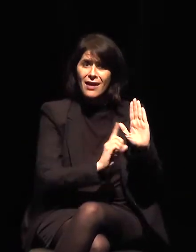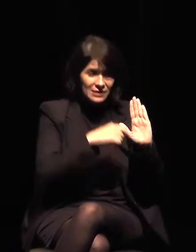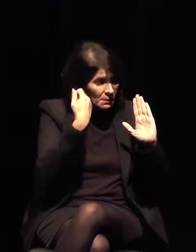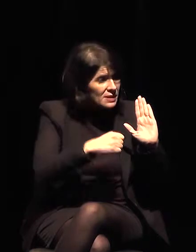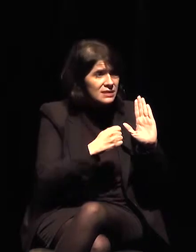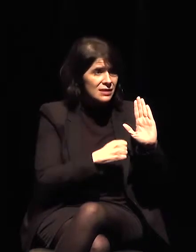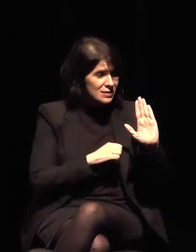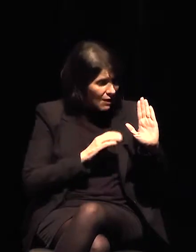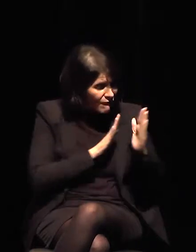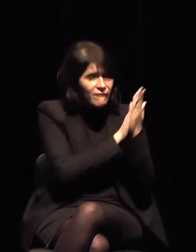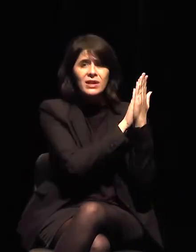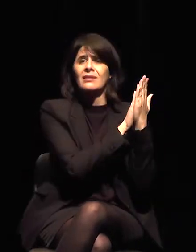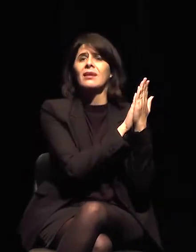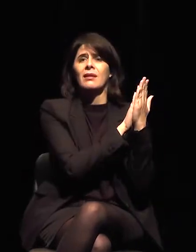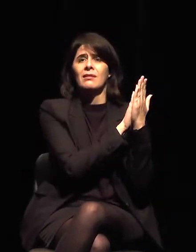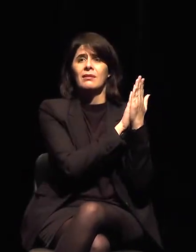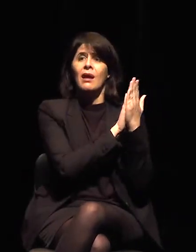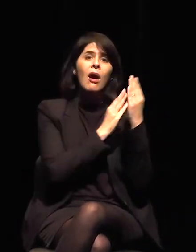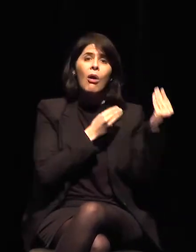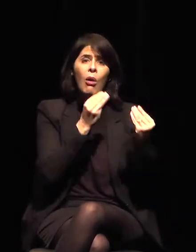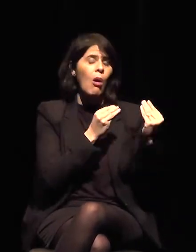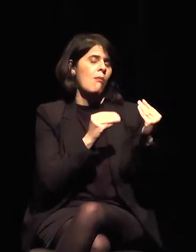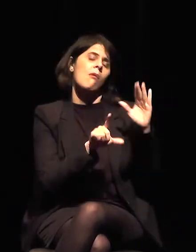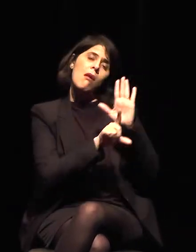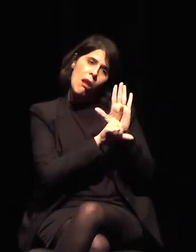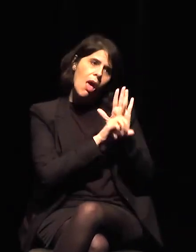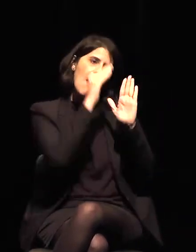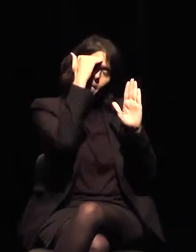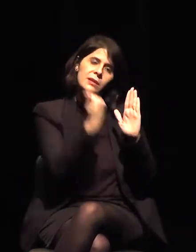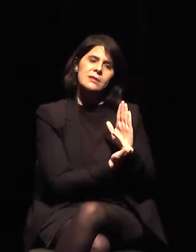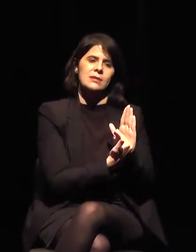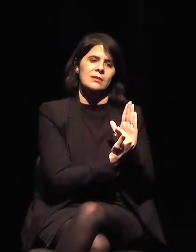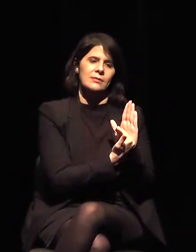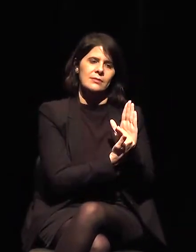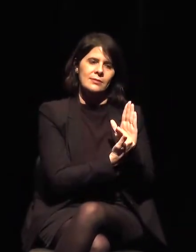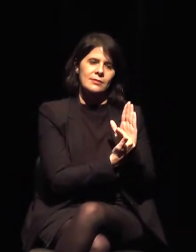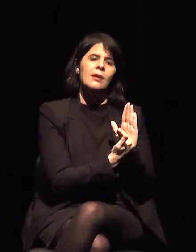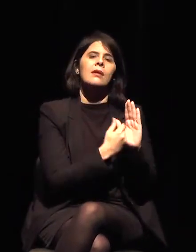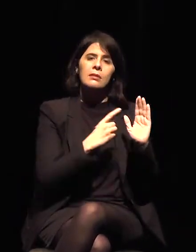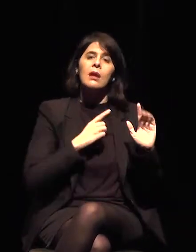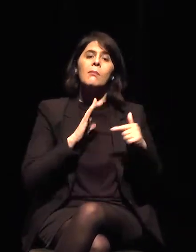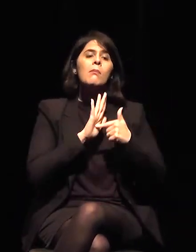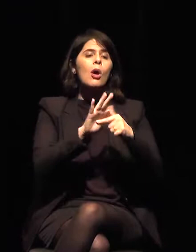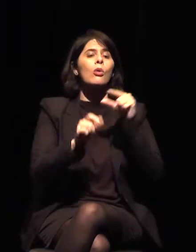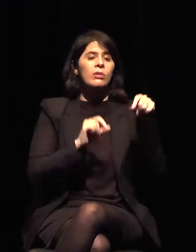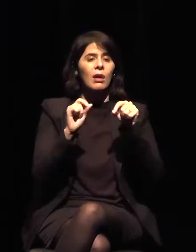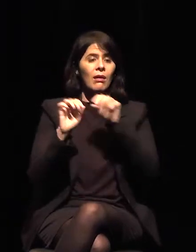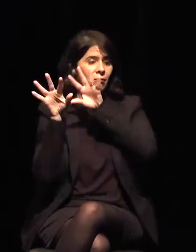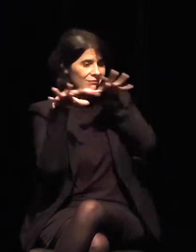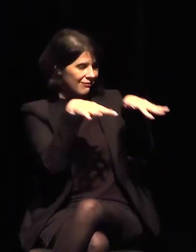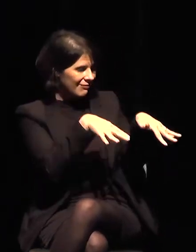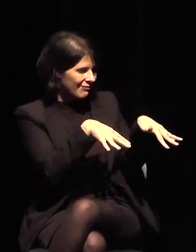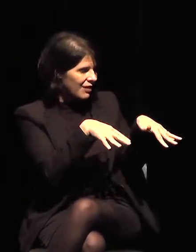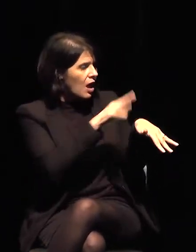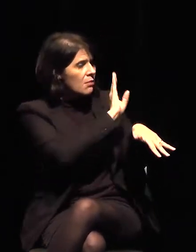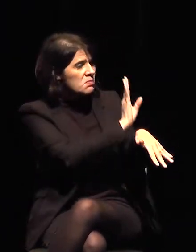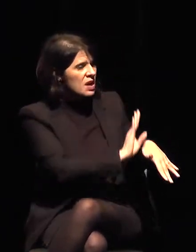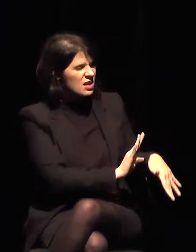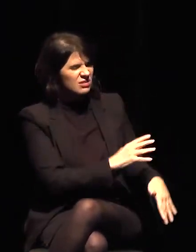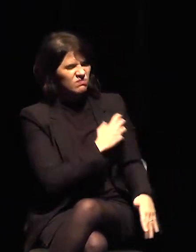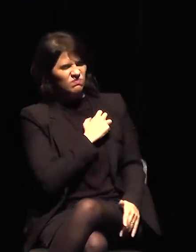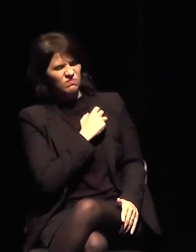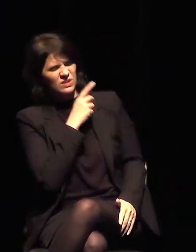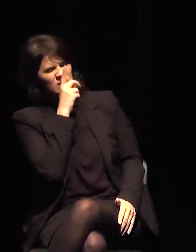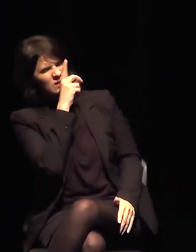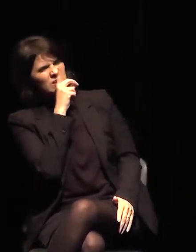promueven la divulgación de la imagen de Brasil, que generan la posibilidad